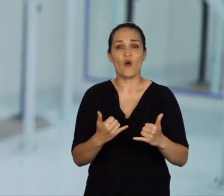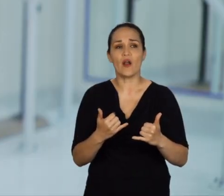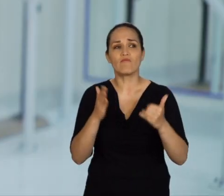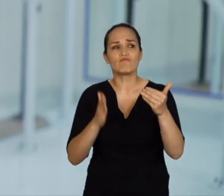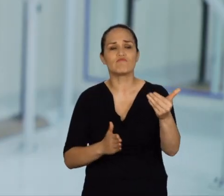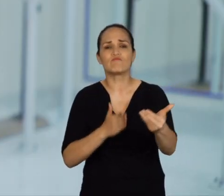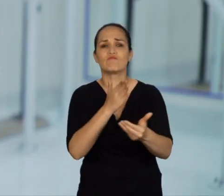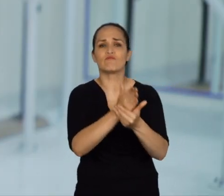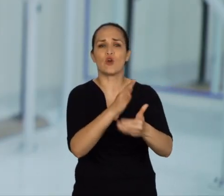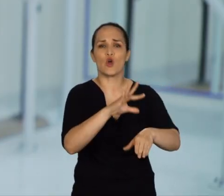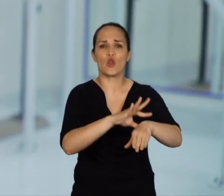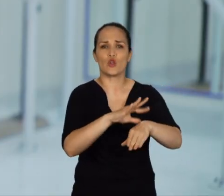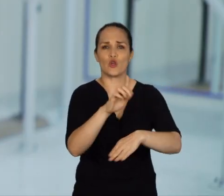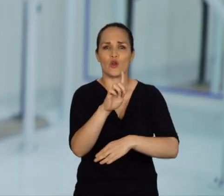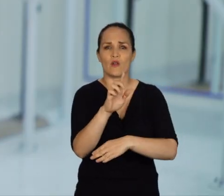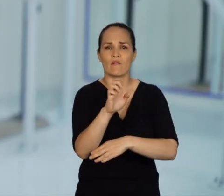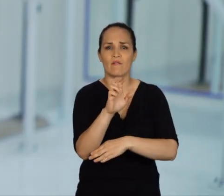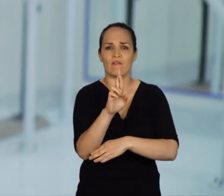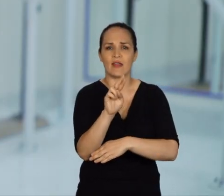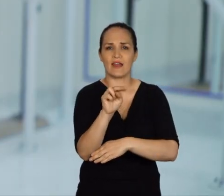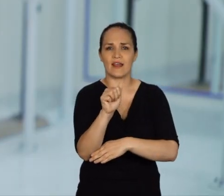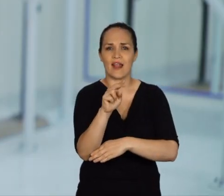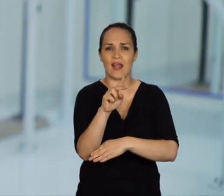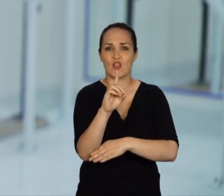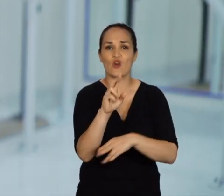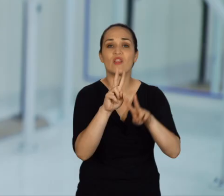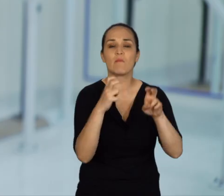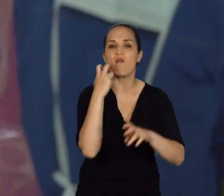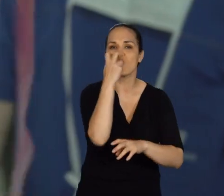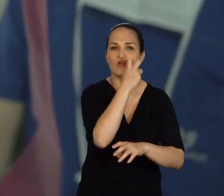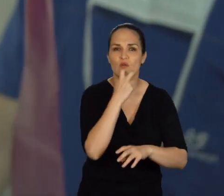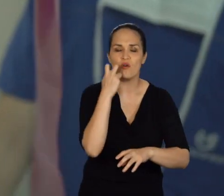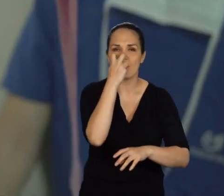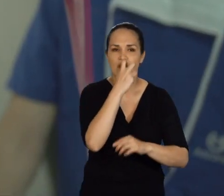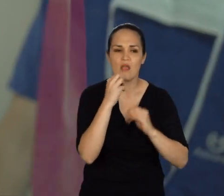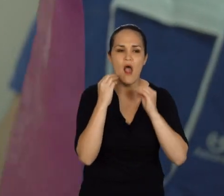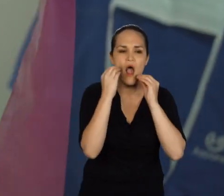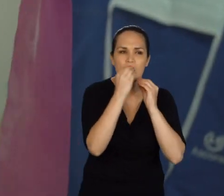Actualmente, pues nos está tratando el doctor Fernando en el área de la fonoaudiólogía.